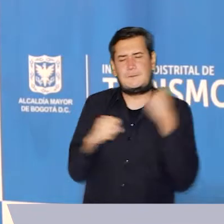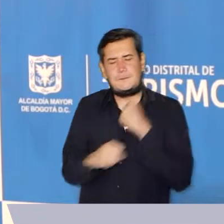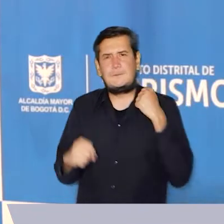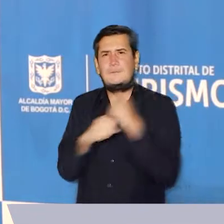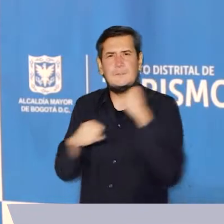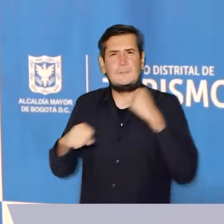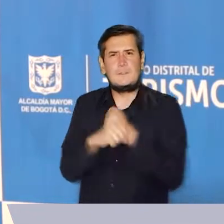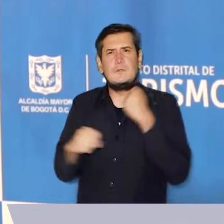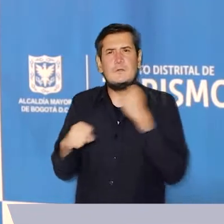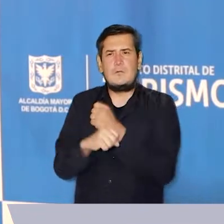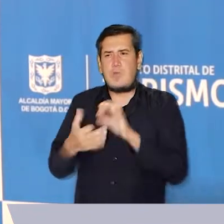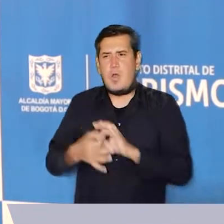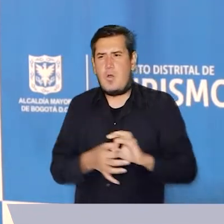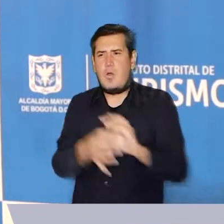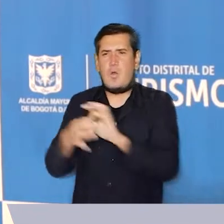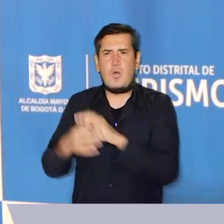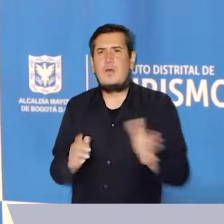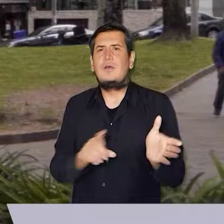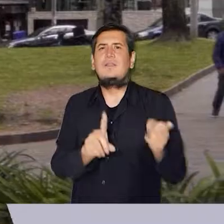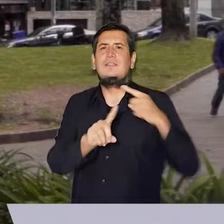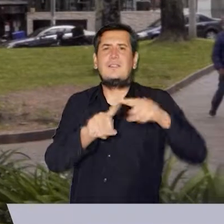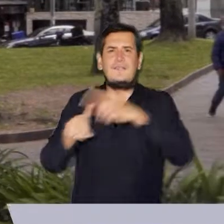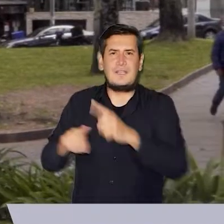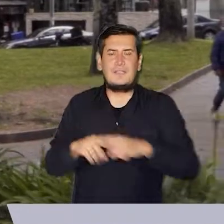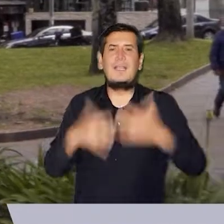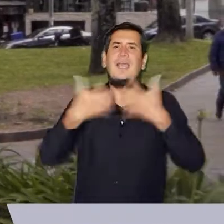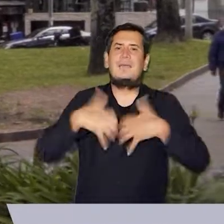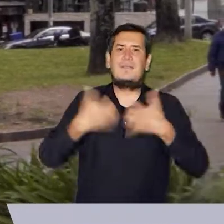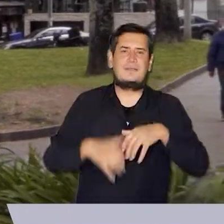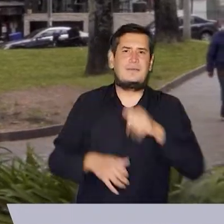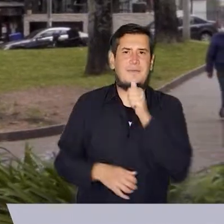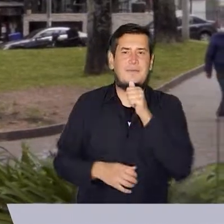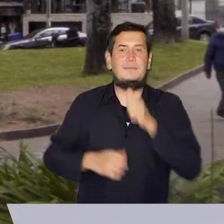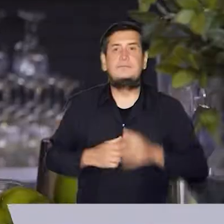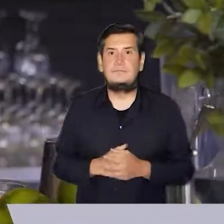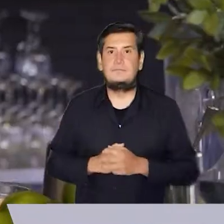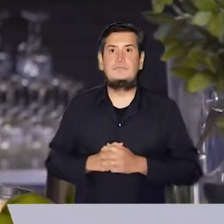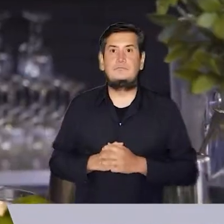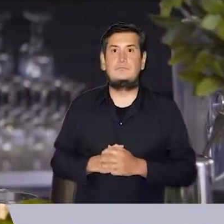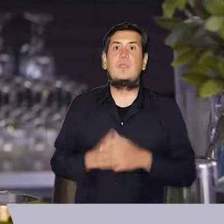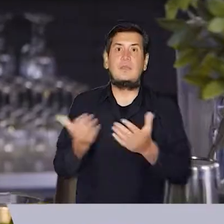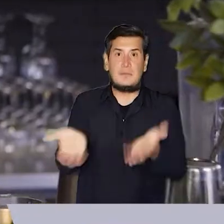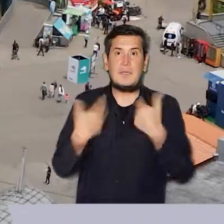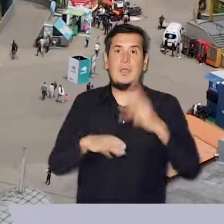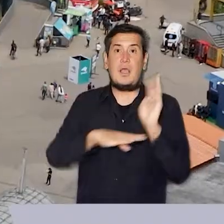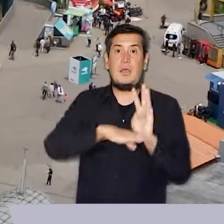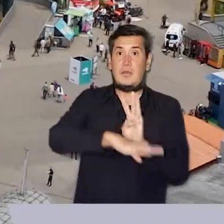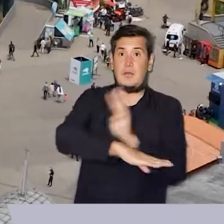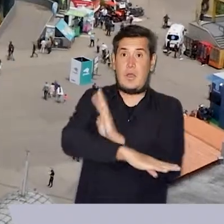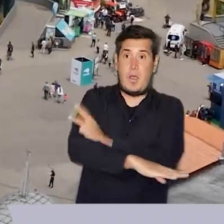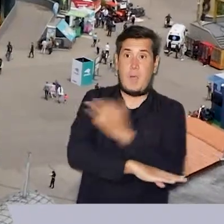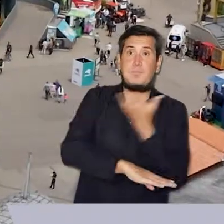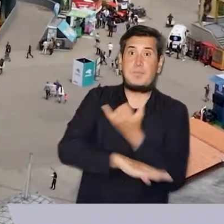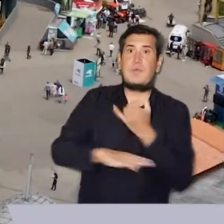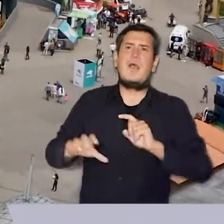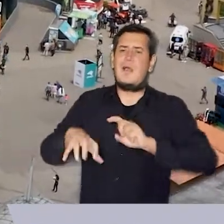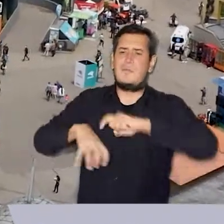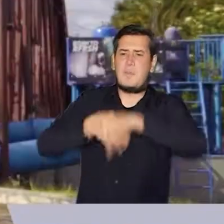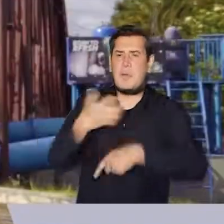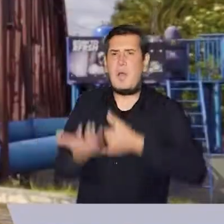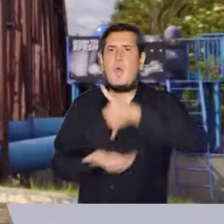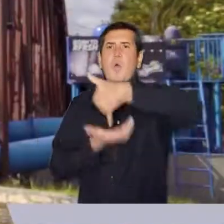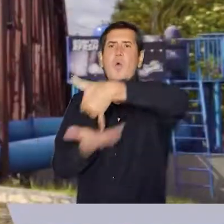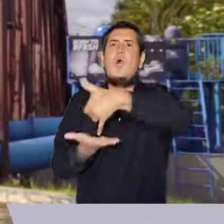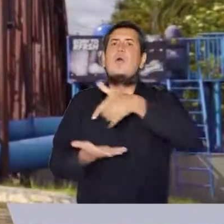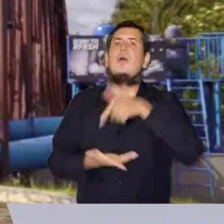en alianza que hemos hecho con el sector privado. Invitamos a los ciudadanos a votar en las 8 categorías y las postulaciones empresariales que